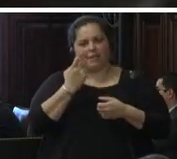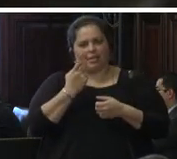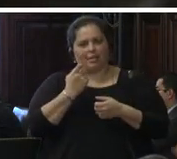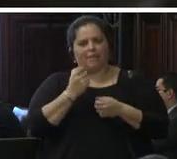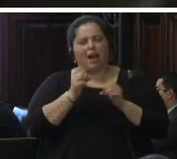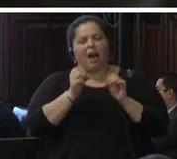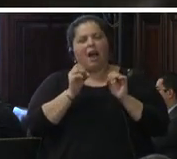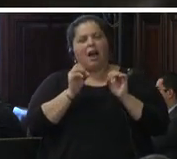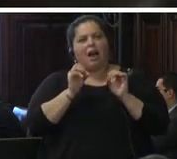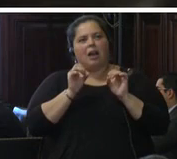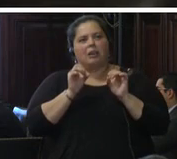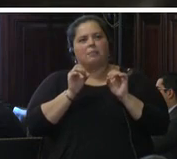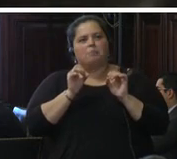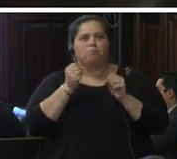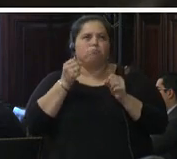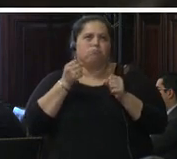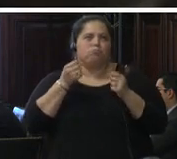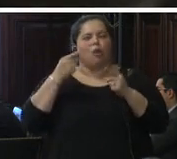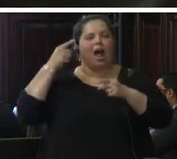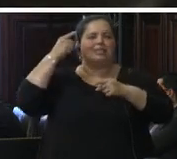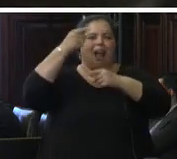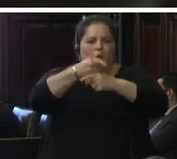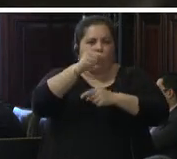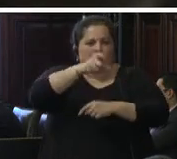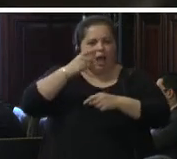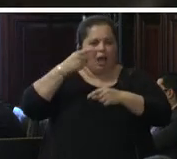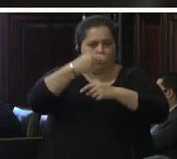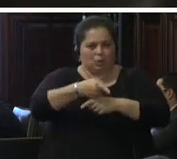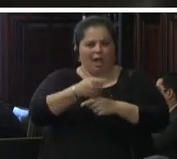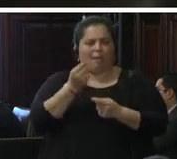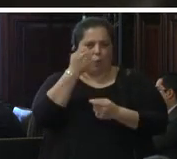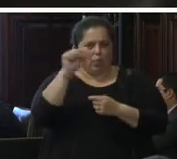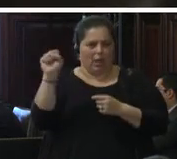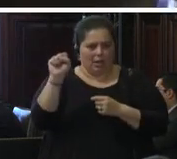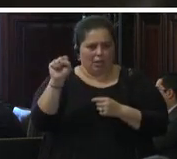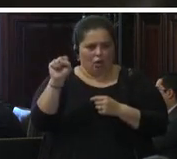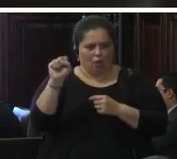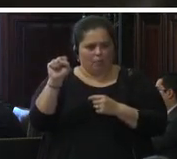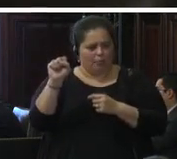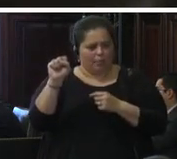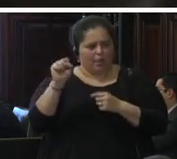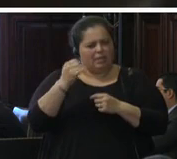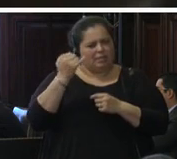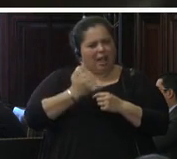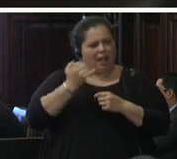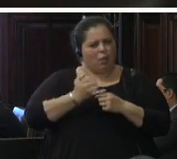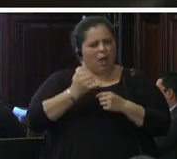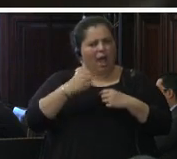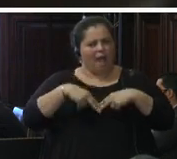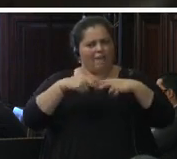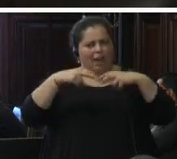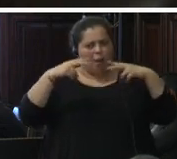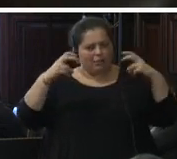acusado por un determinado delito en un litado ahí sin una evaluación debida del caso